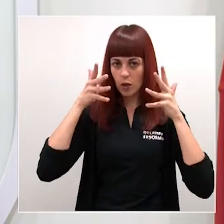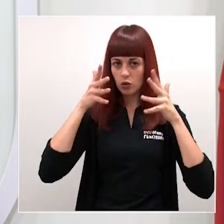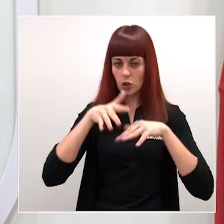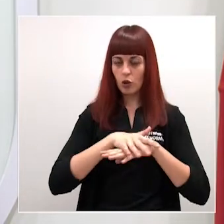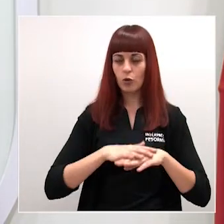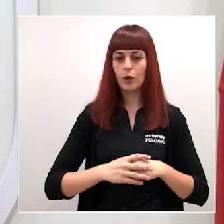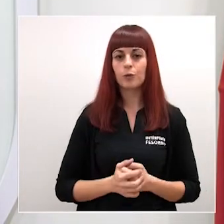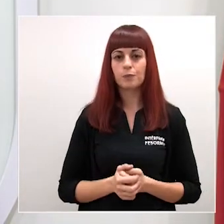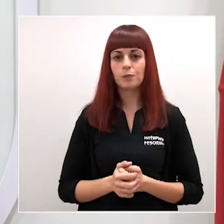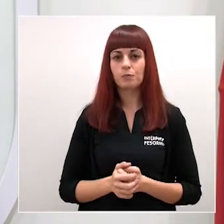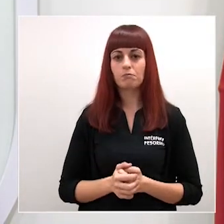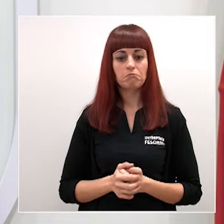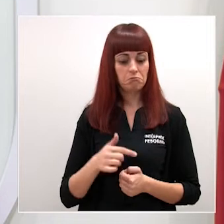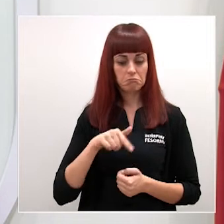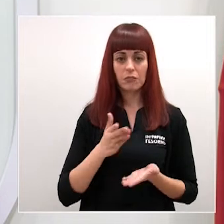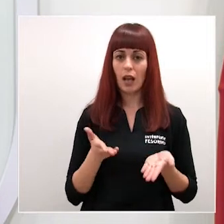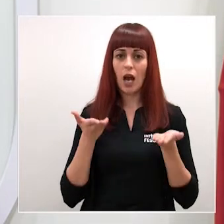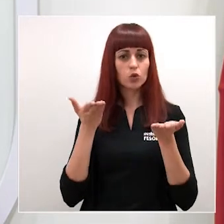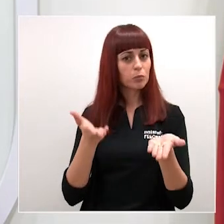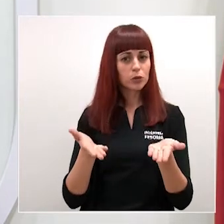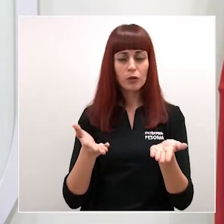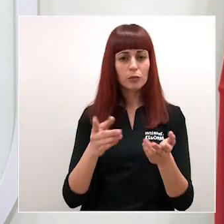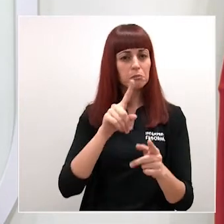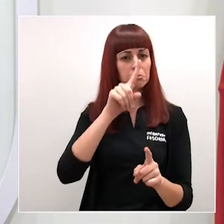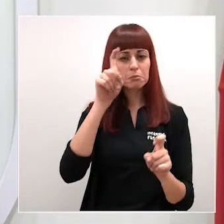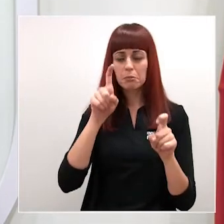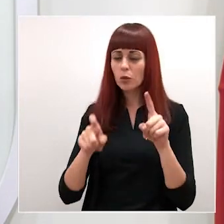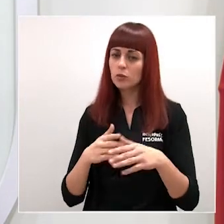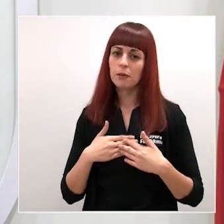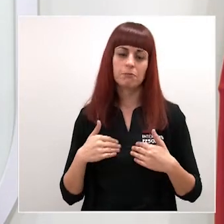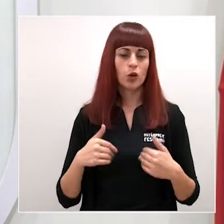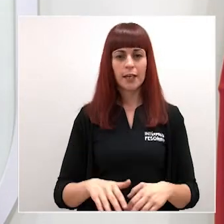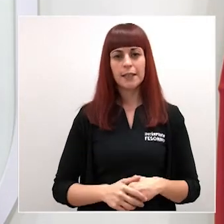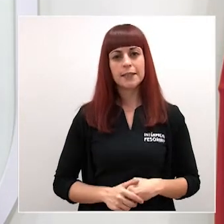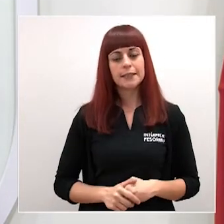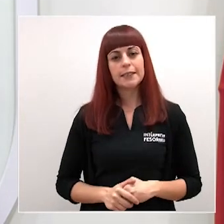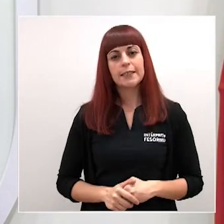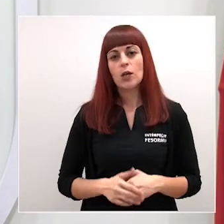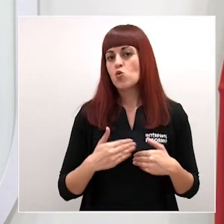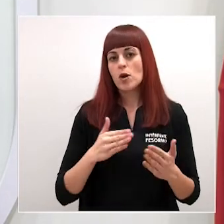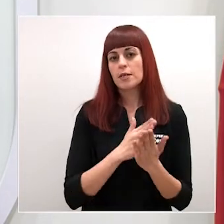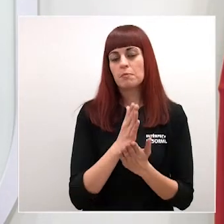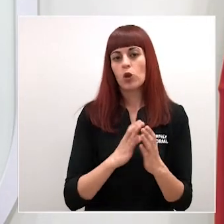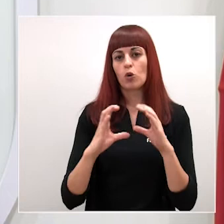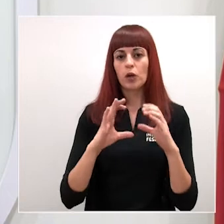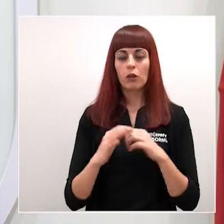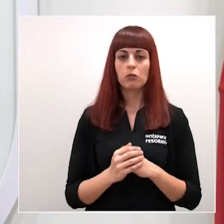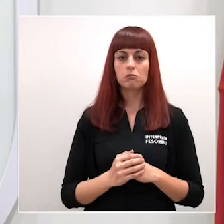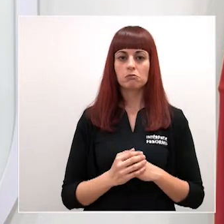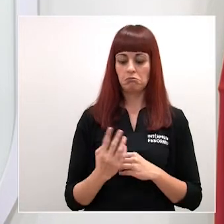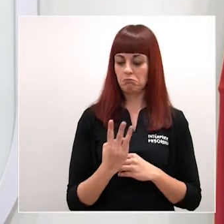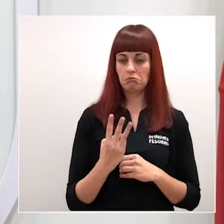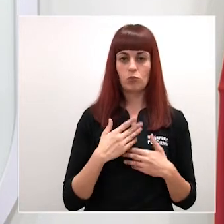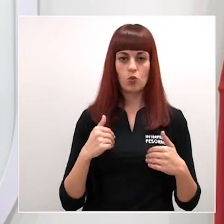Gobierno y quedamos a su disposición para cualquier pregunta que tengan a cualquiera de los consejeros cualquier medio de